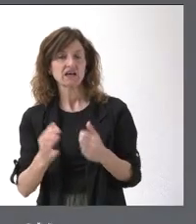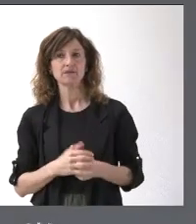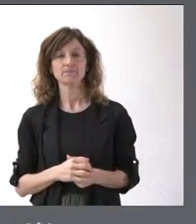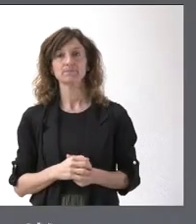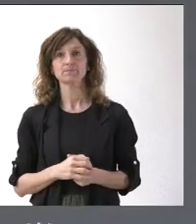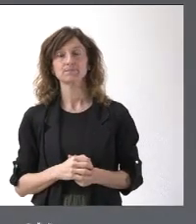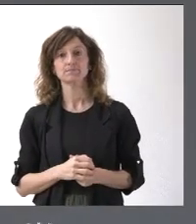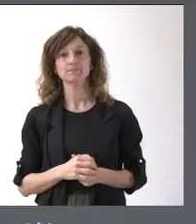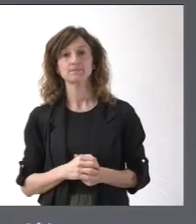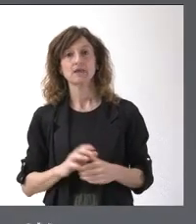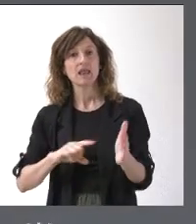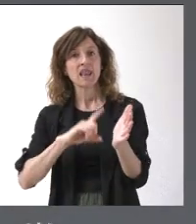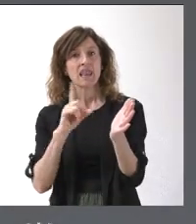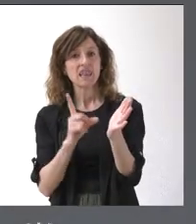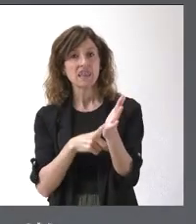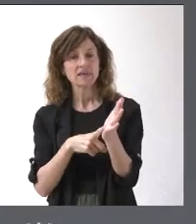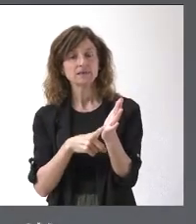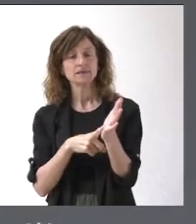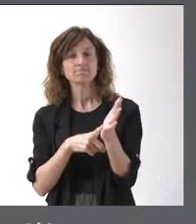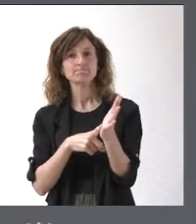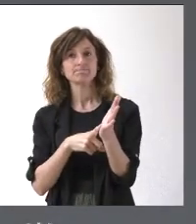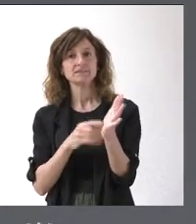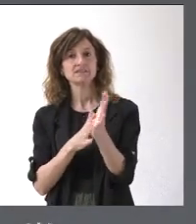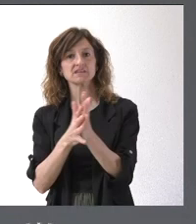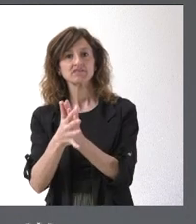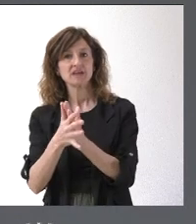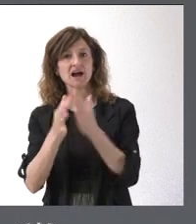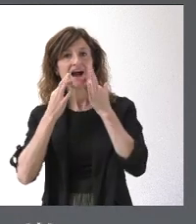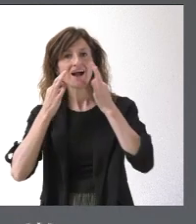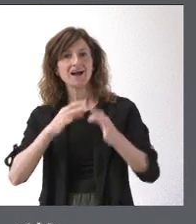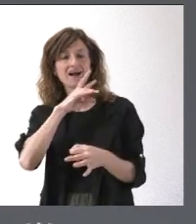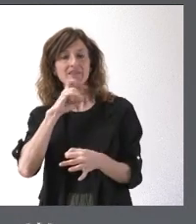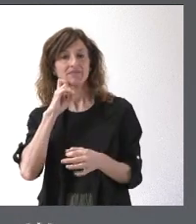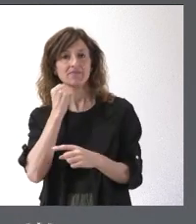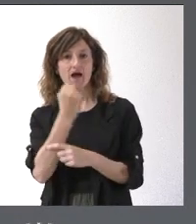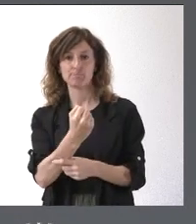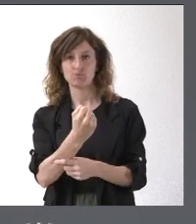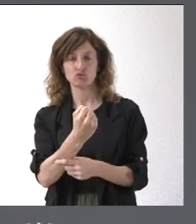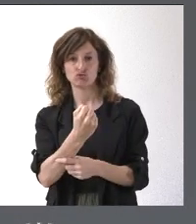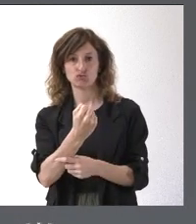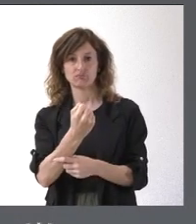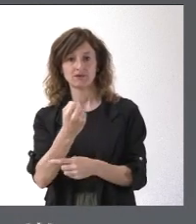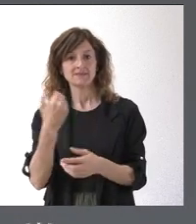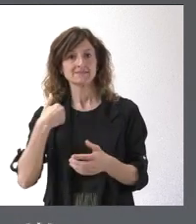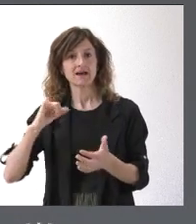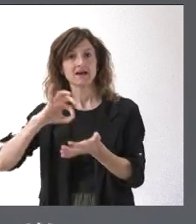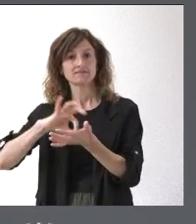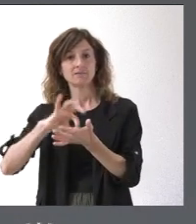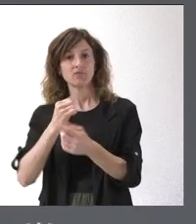La ley lo que compromete principalmente es la garantía de esos apoyos que se vienen prestando